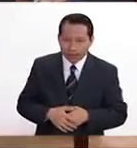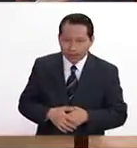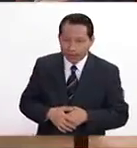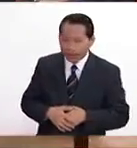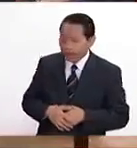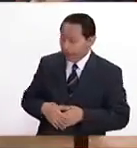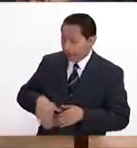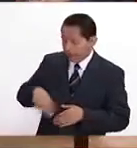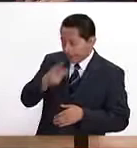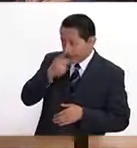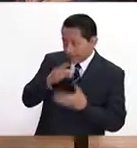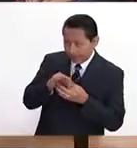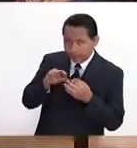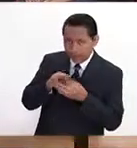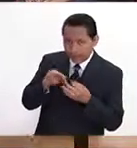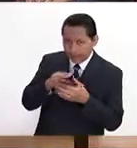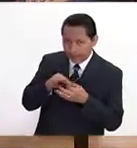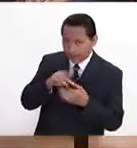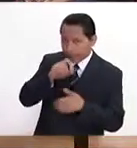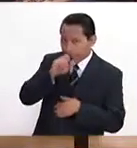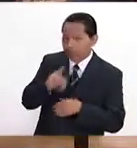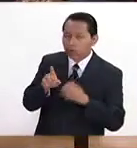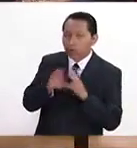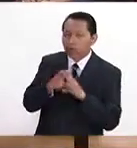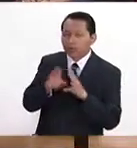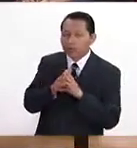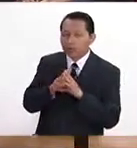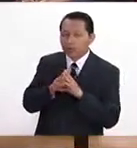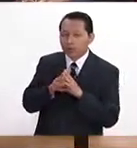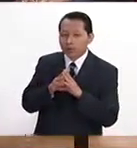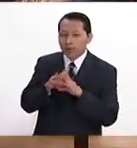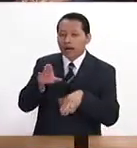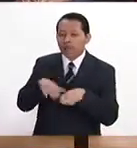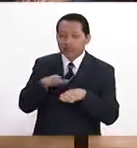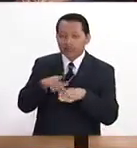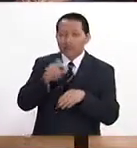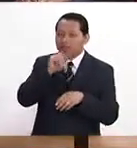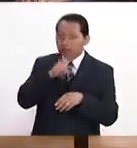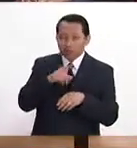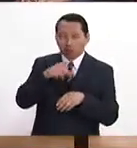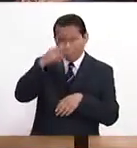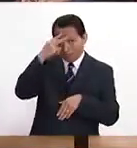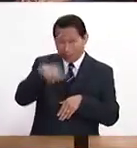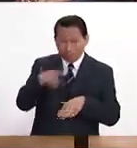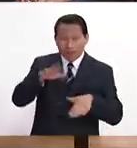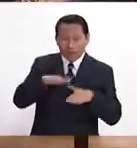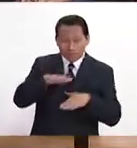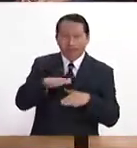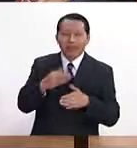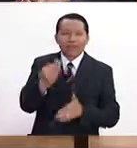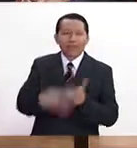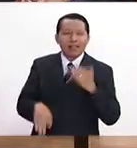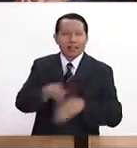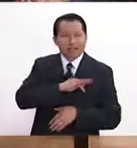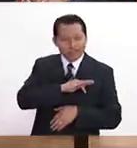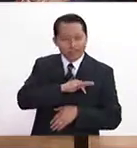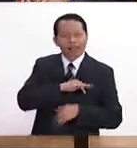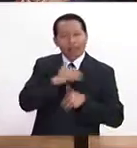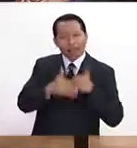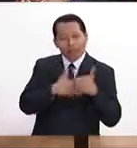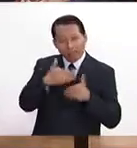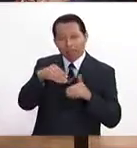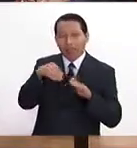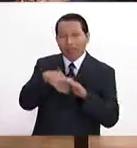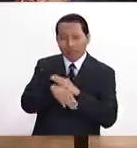sobre eso que acabas de mencionar. Ese autosabotaje que tenemos los mexicanos, siempre he